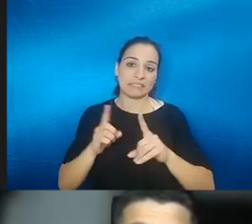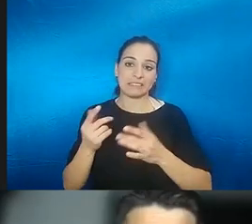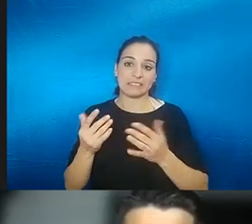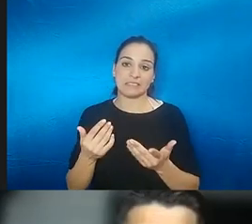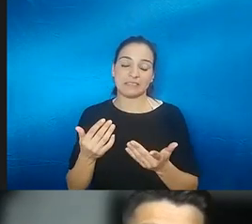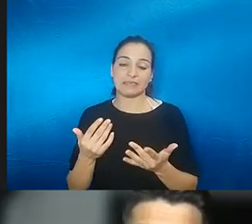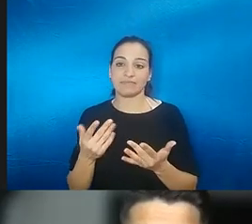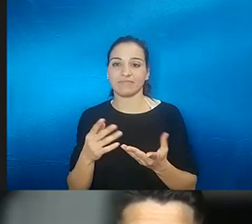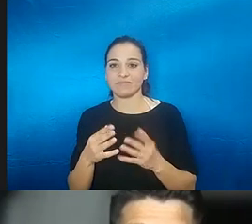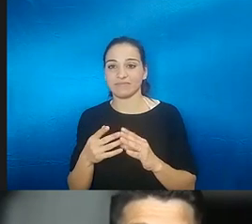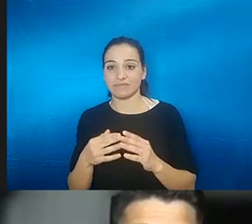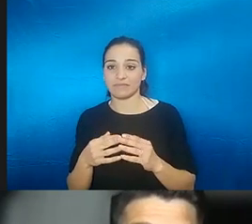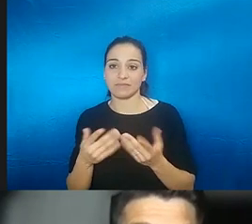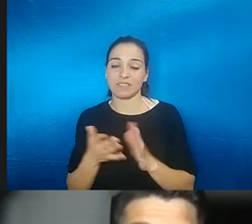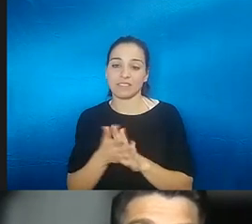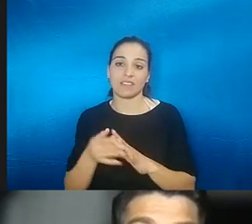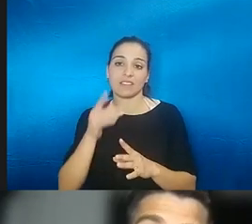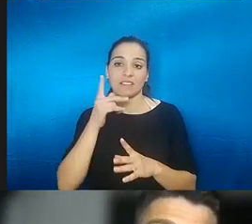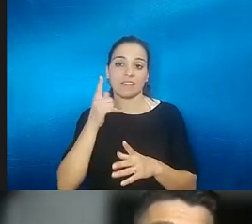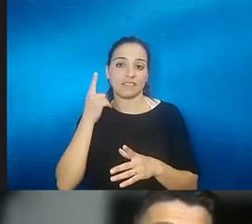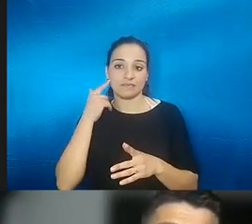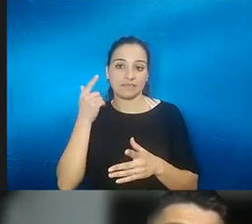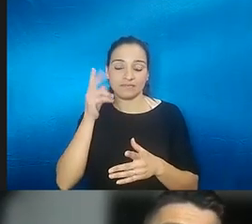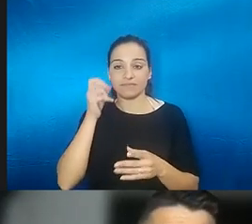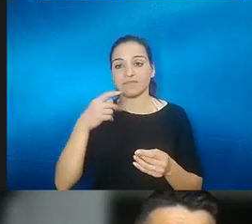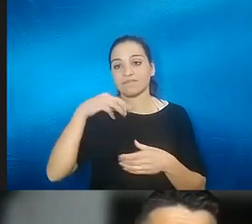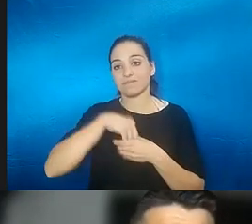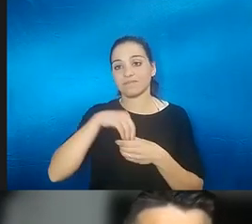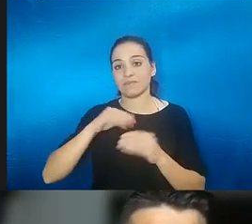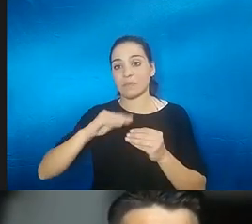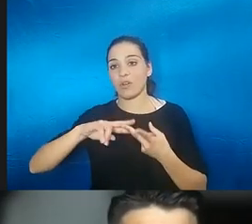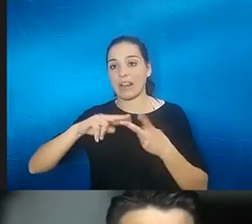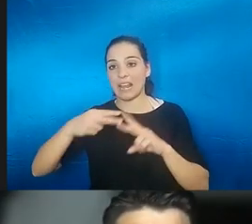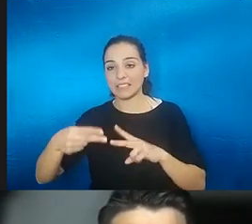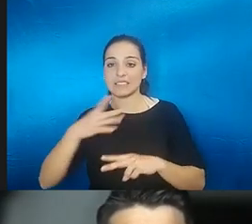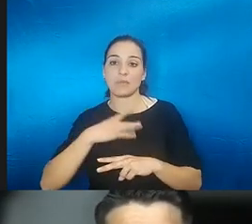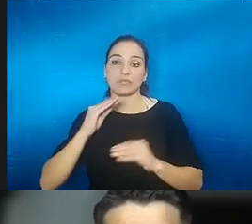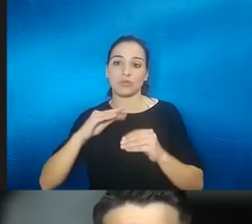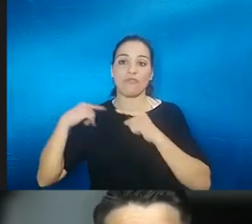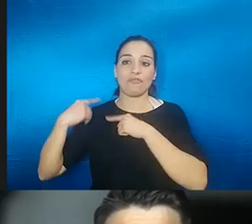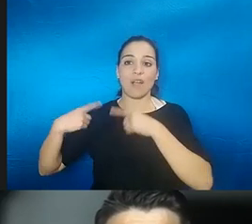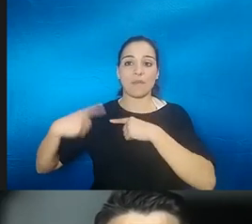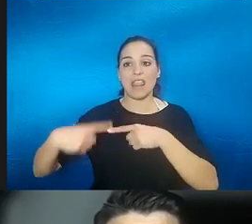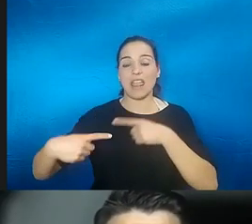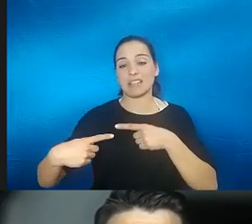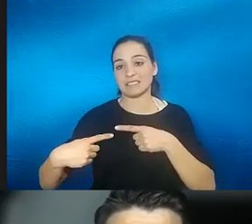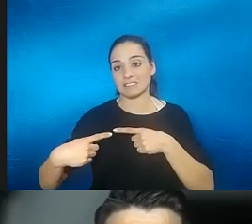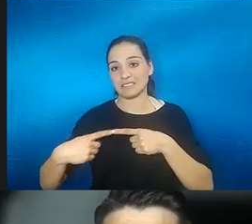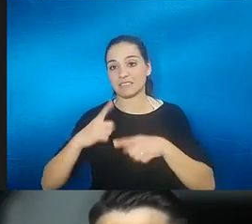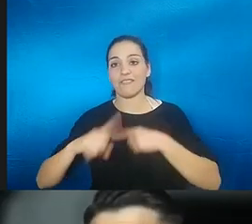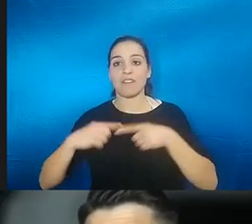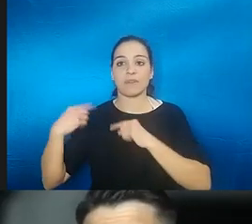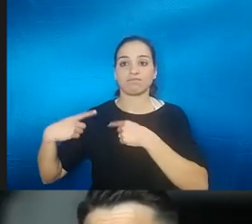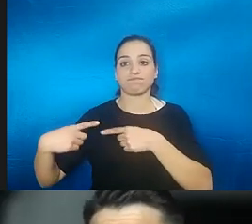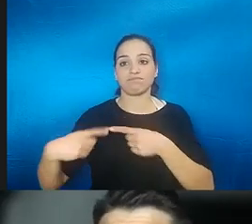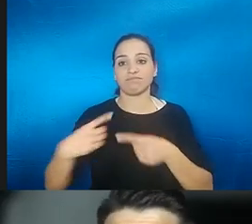de transmisión o sea que hay una codificación genética y seguramente tuvieran familiares ya que hubieran debutado con el